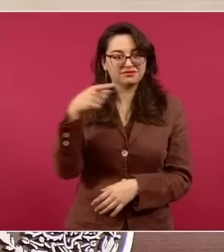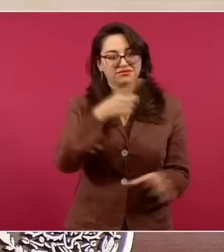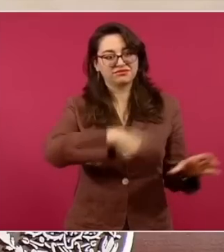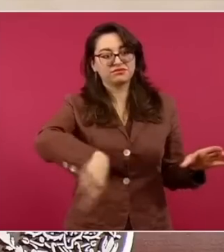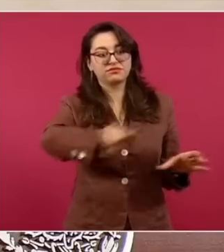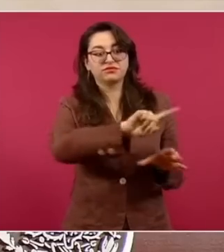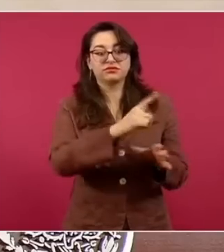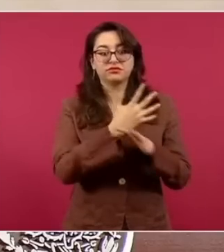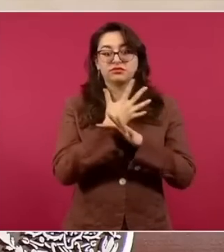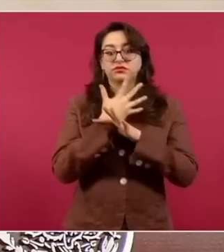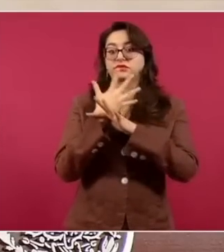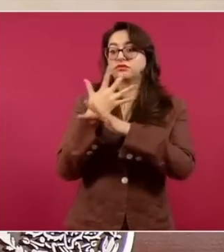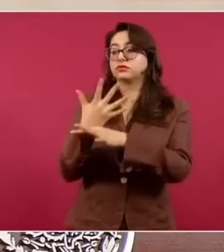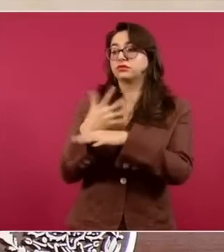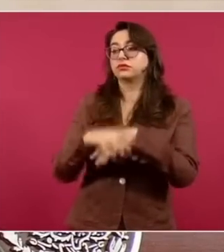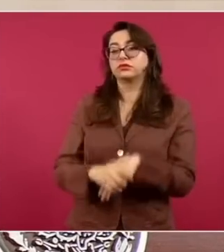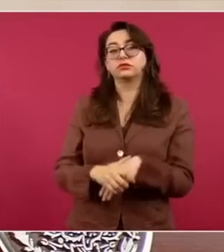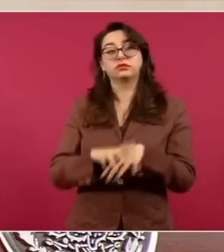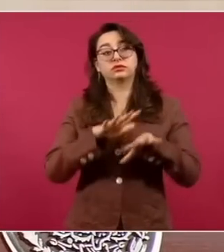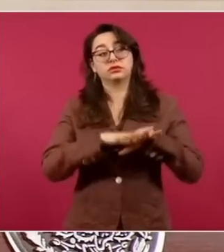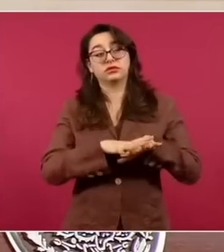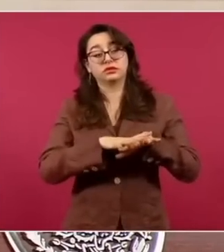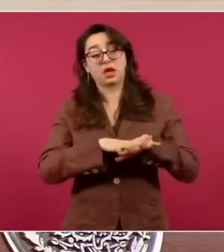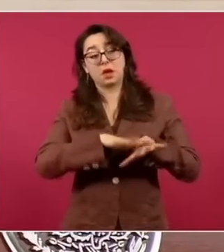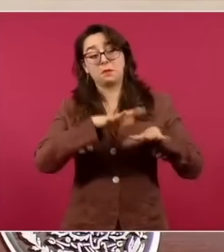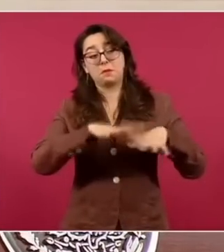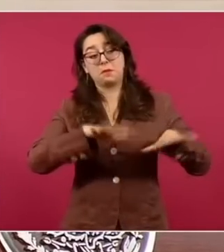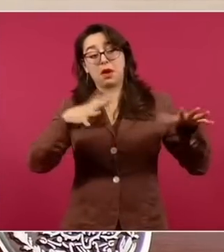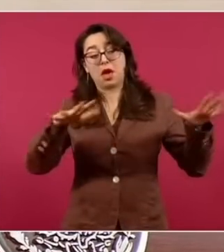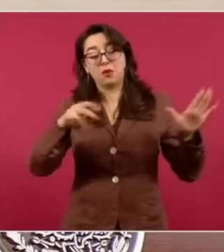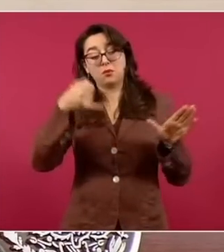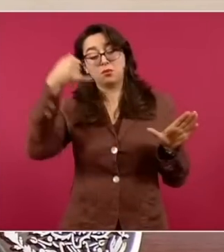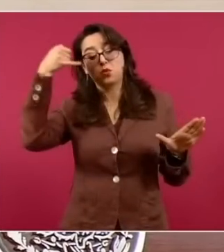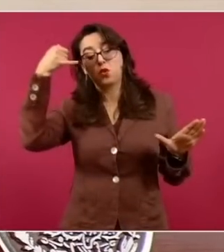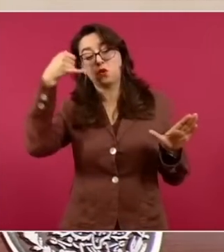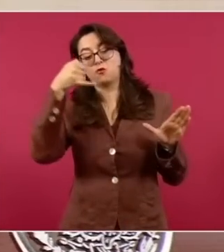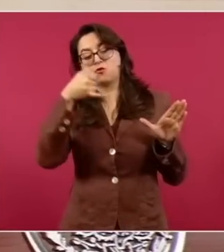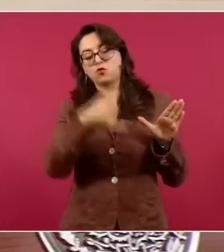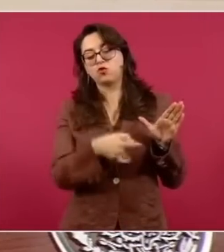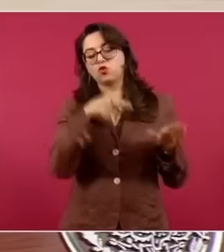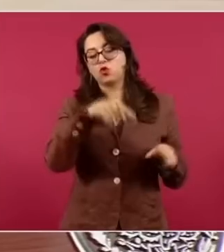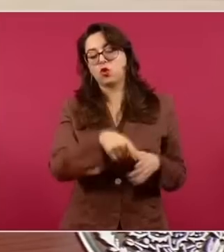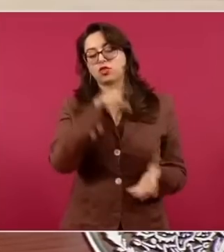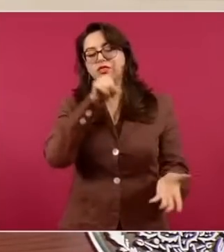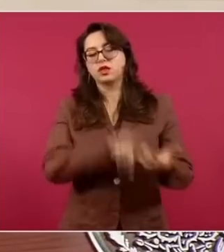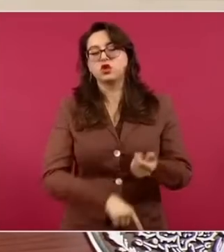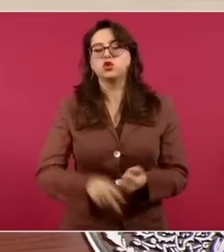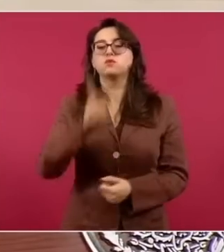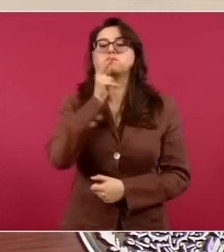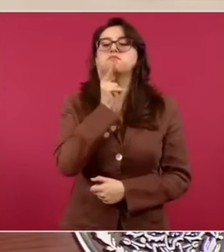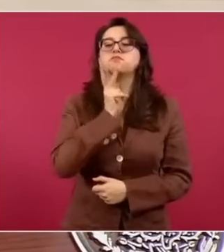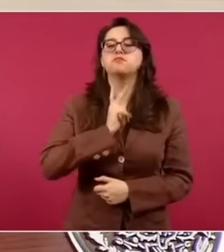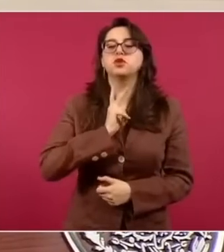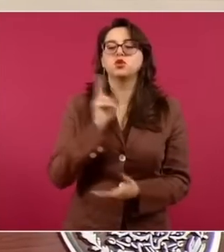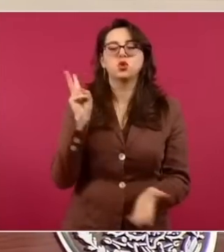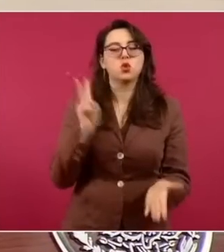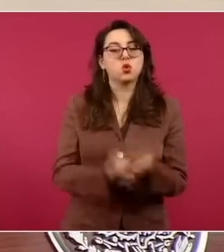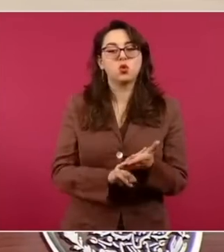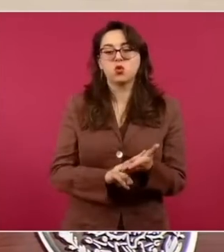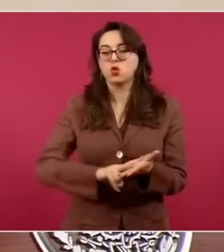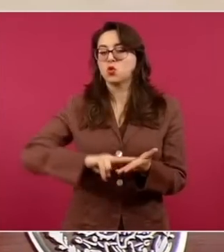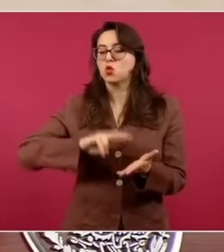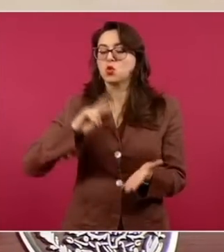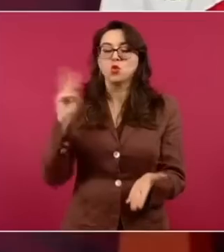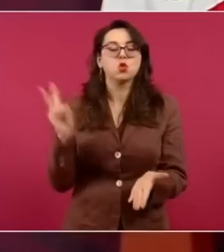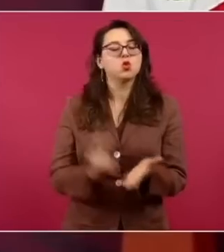Solo que no podemos extraerlo porque